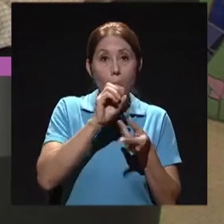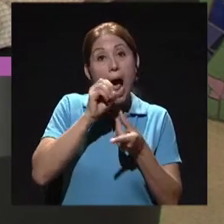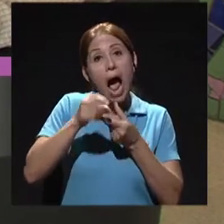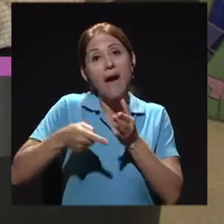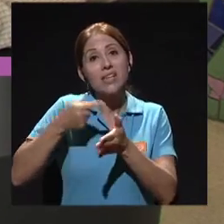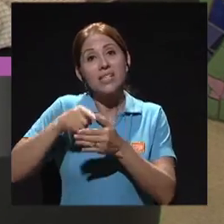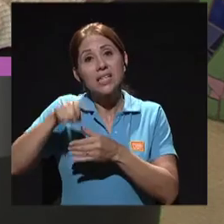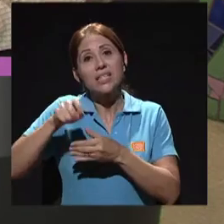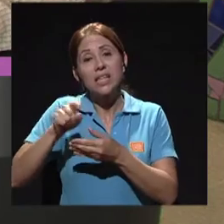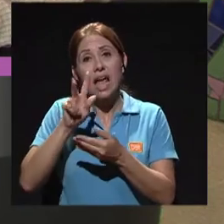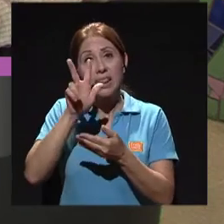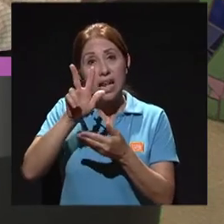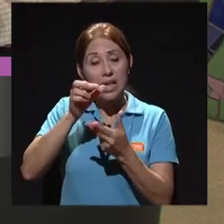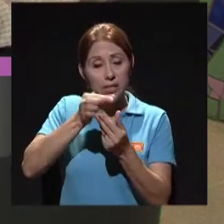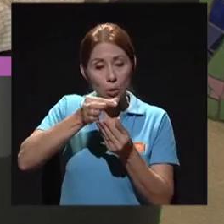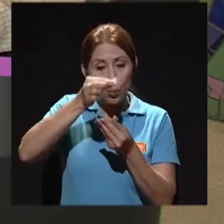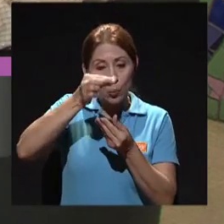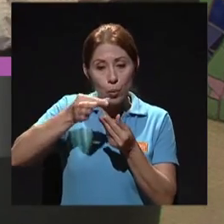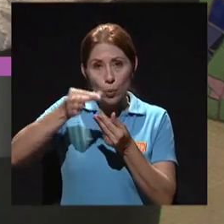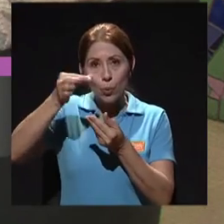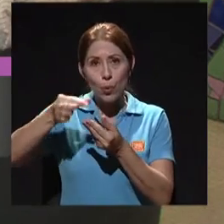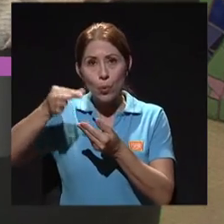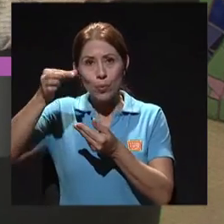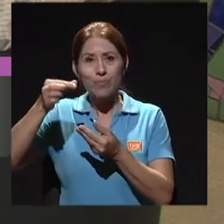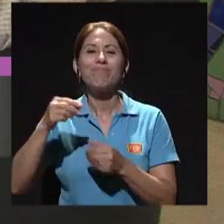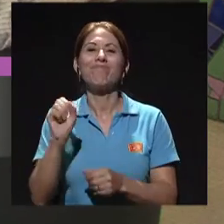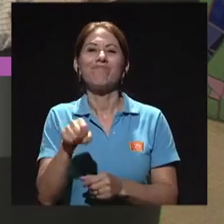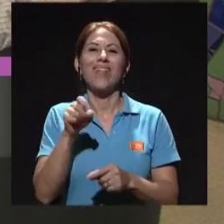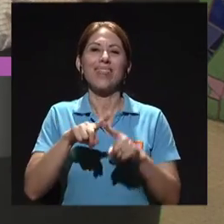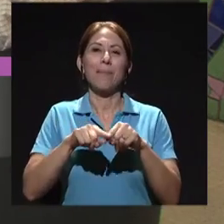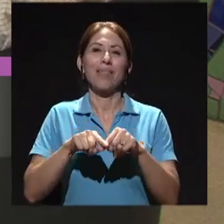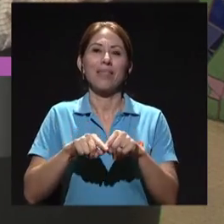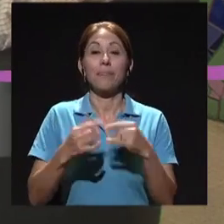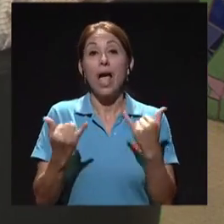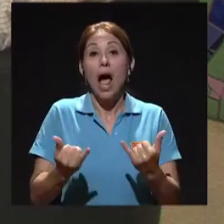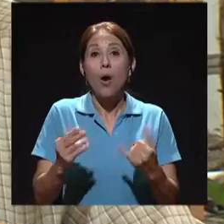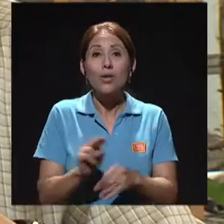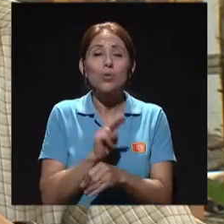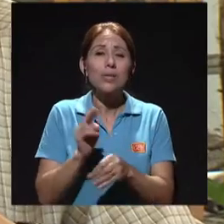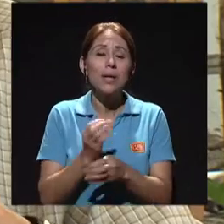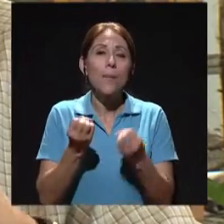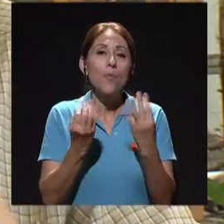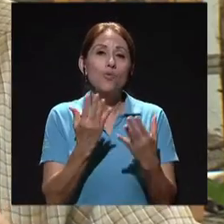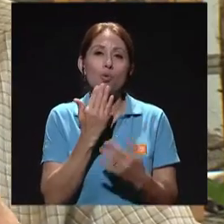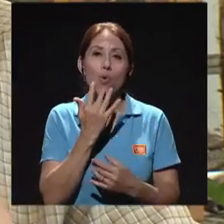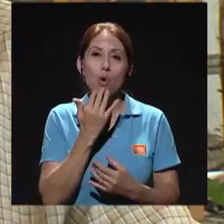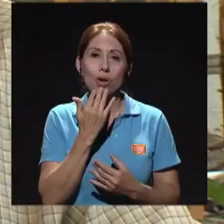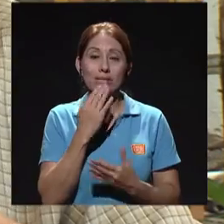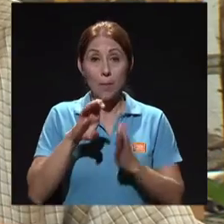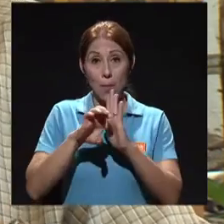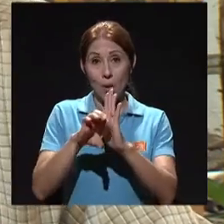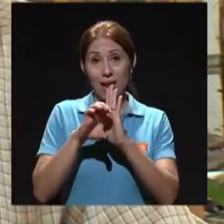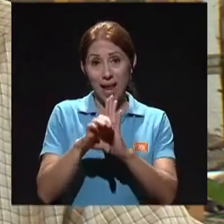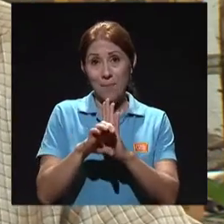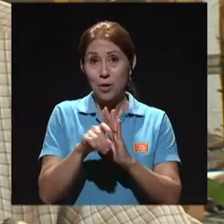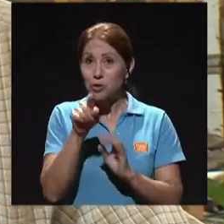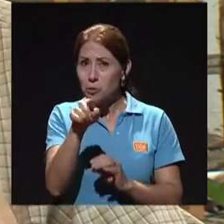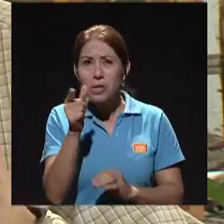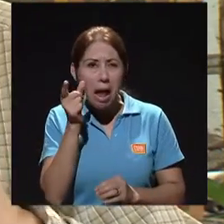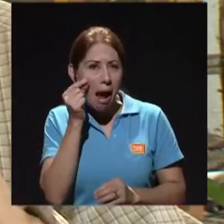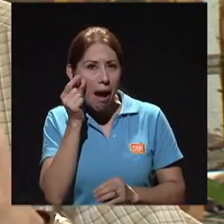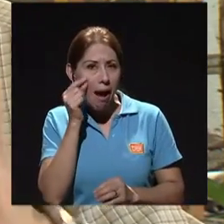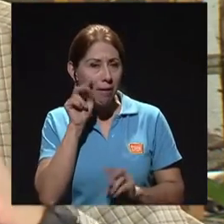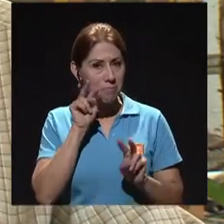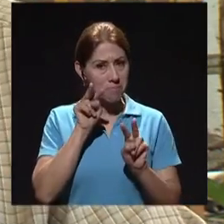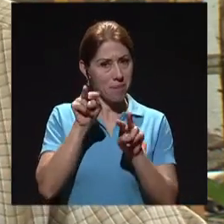para no complicar como mucho el panorama, ahora se maneja mucho como por colores. Verá, los tubitos, si alguna vez tienen la